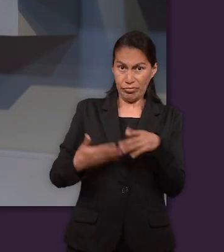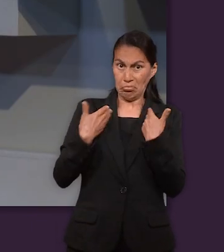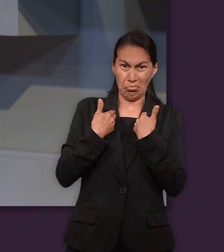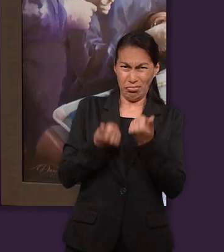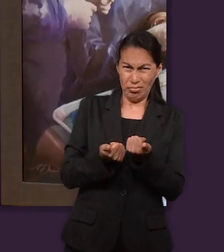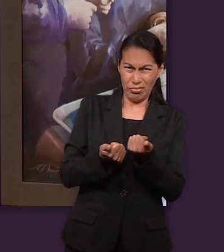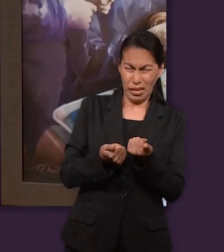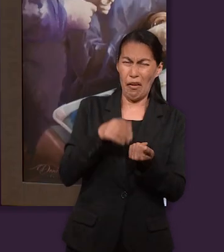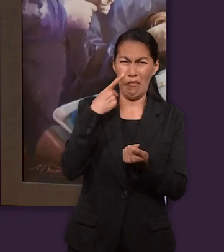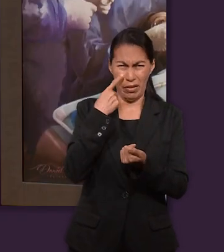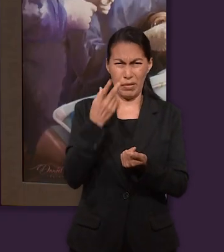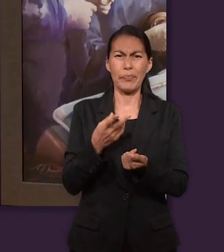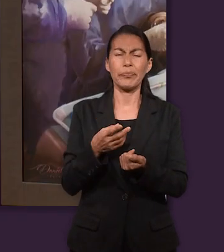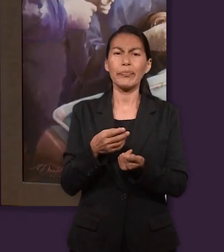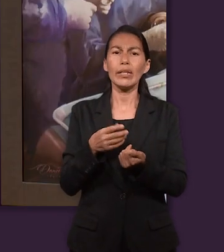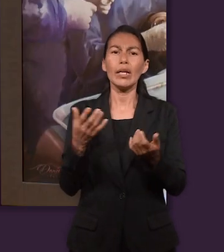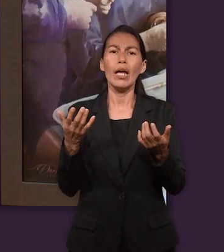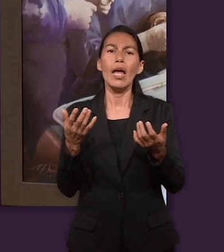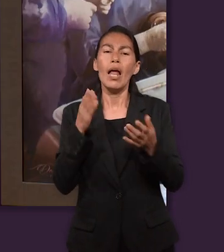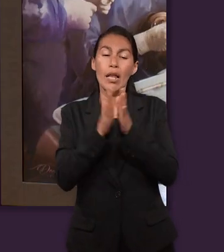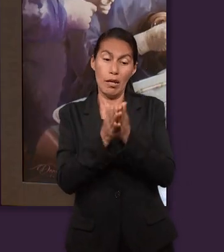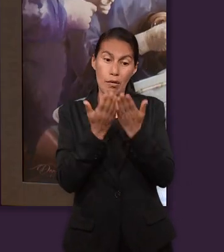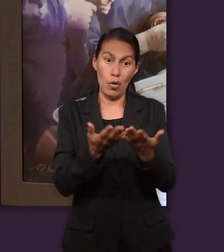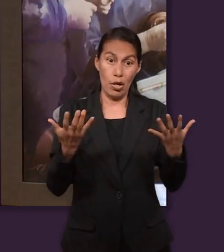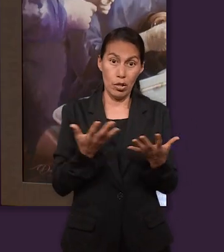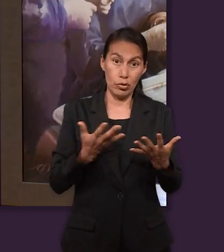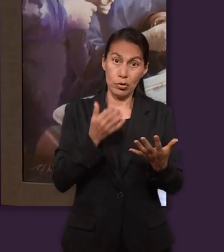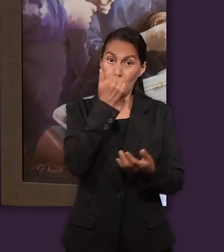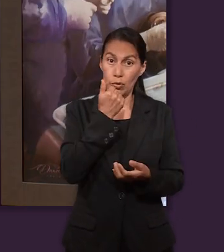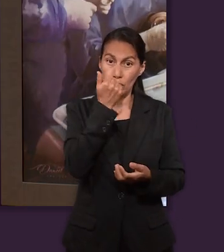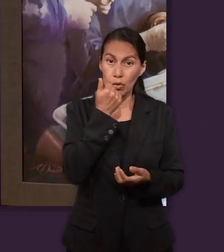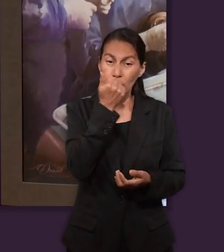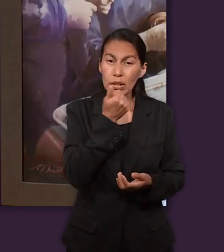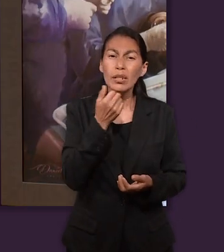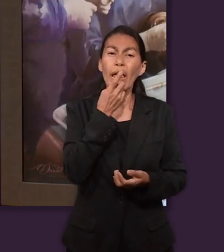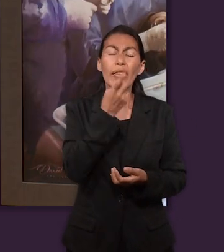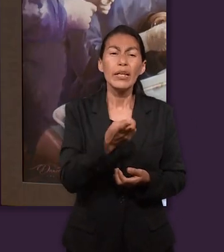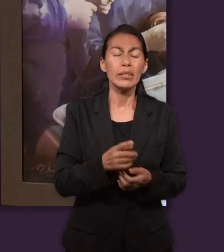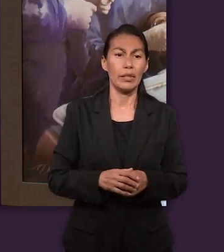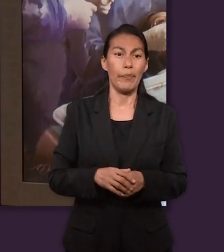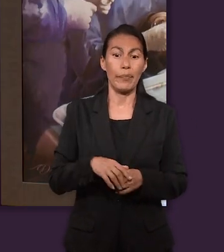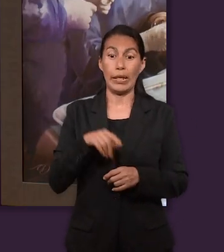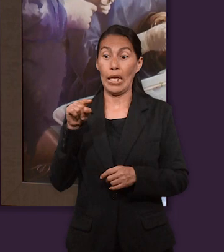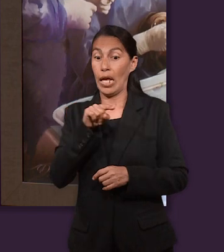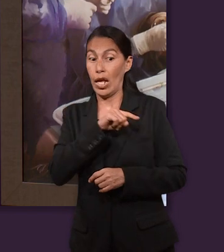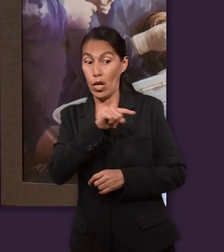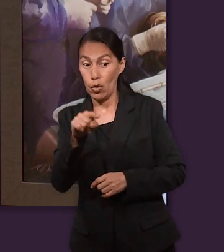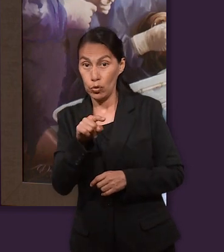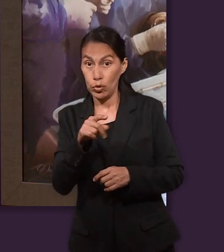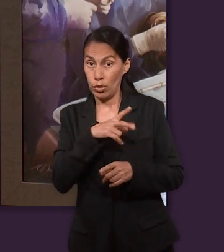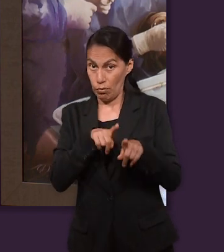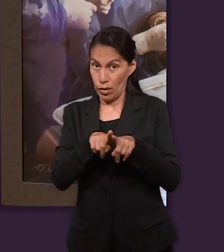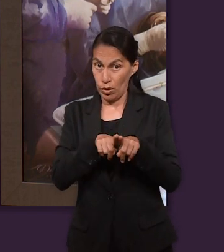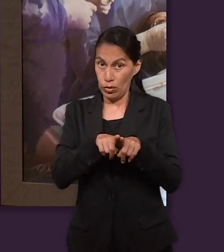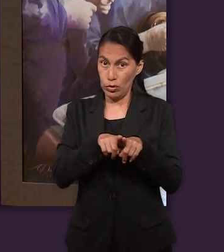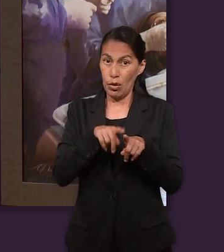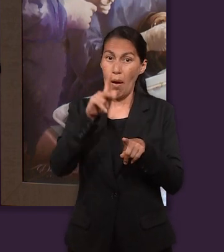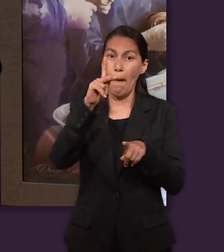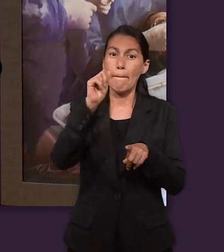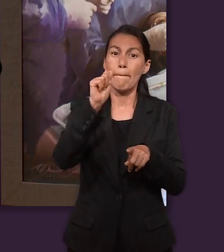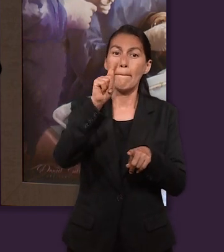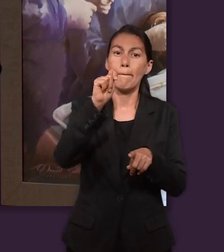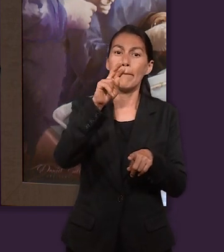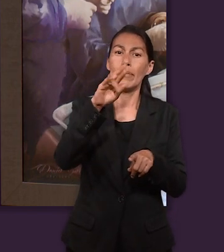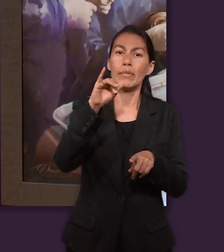interesante esta parte. Los hermanos no comprendían el cuadro que ellos también representaban. En Hechos de los Apóstoles, en el